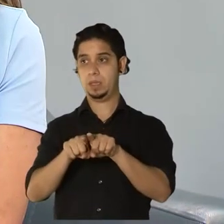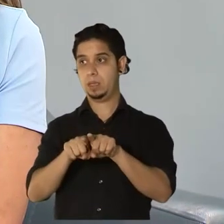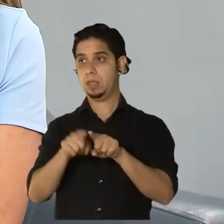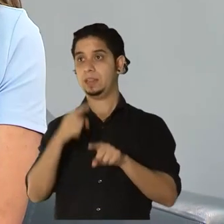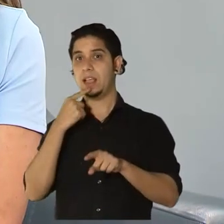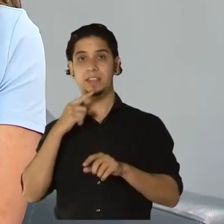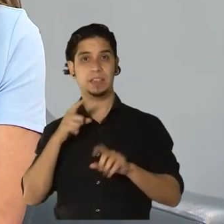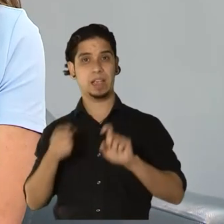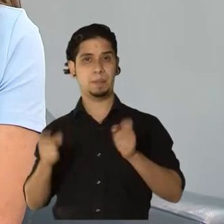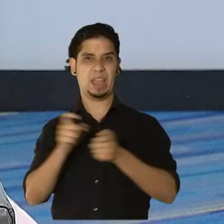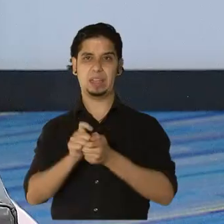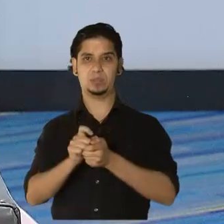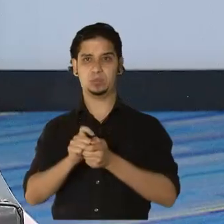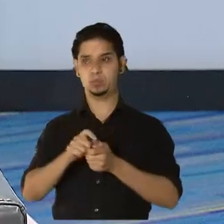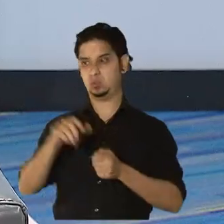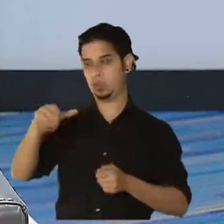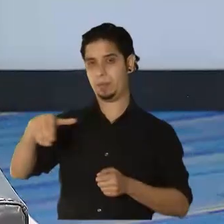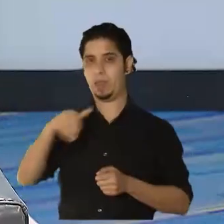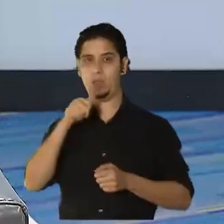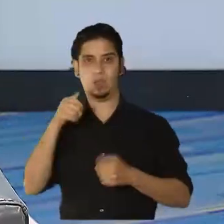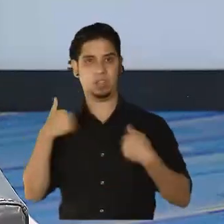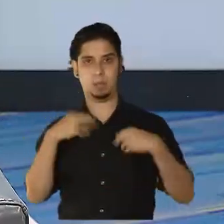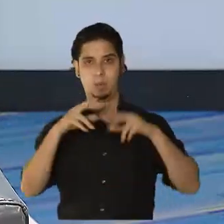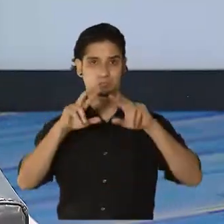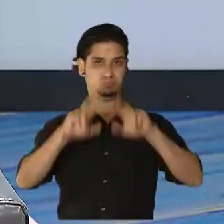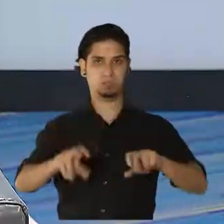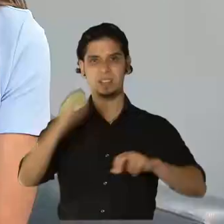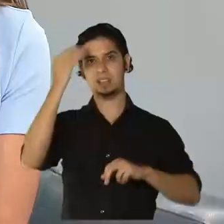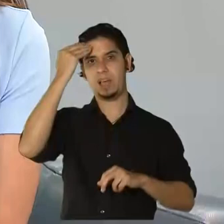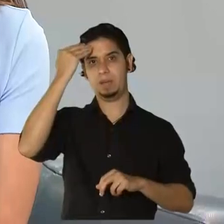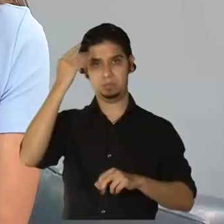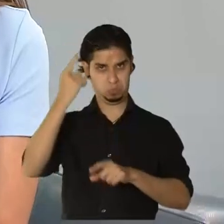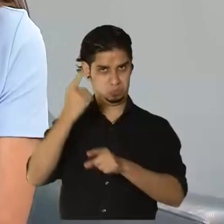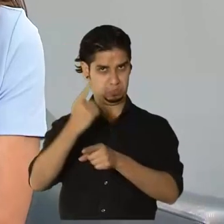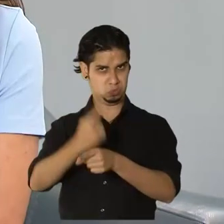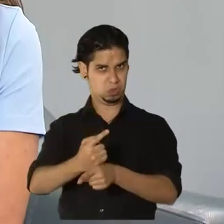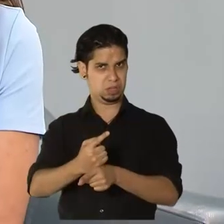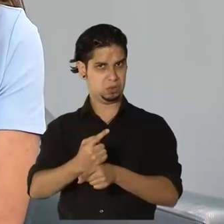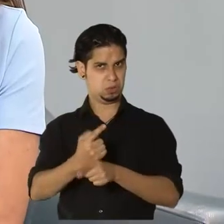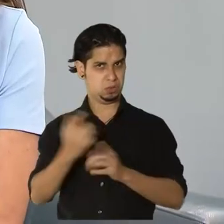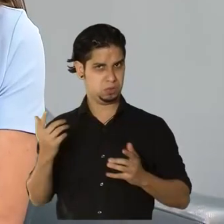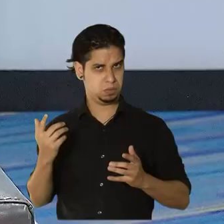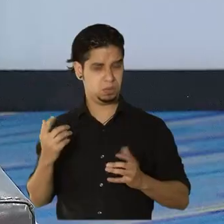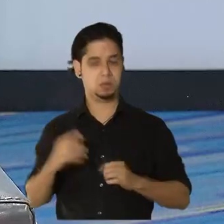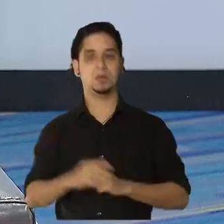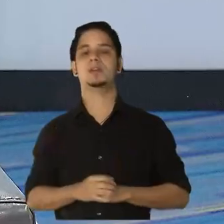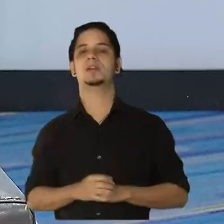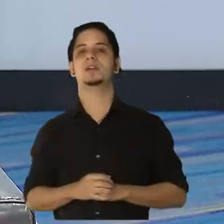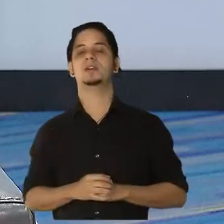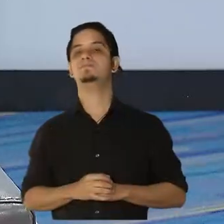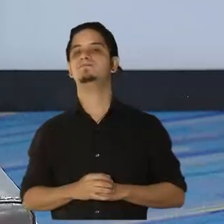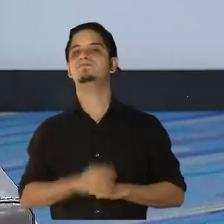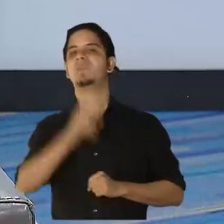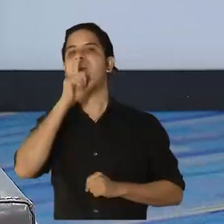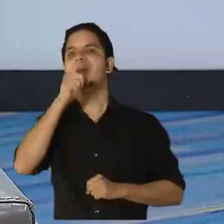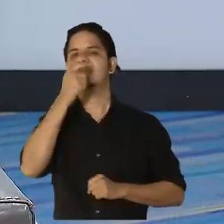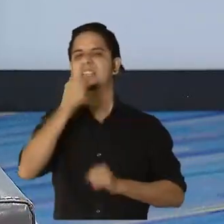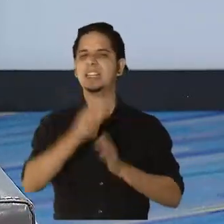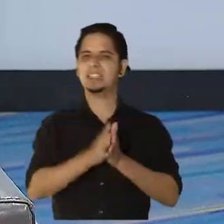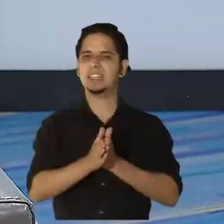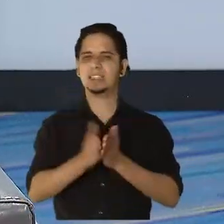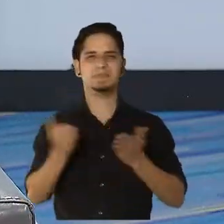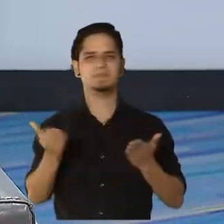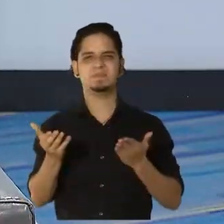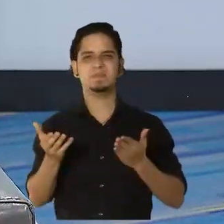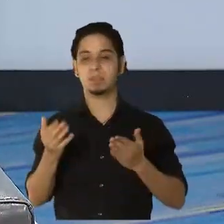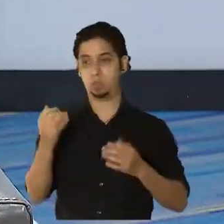algo de la orden ejecutiva actual porque no tendríamos, digamos, el dato científico todavía. Lo que sí es interesante es que